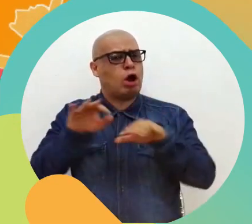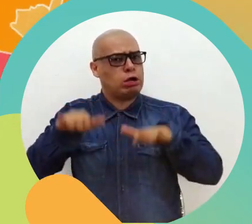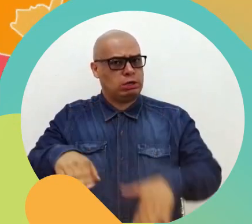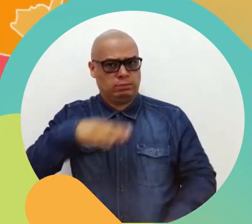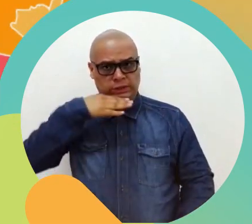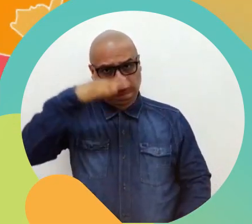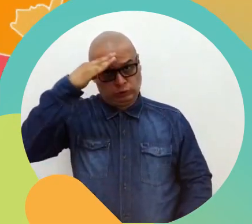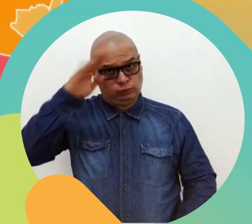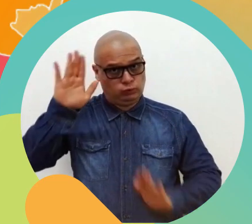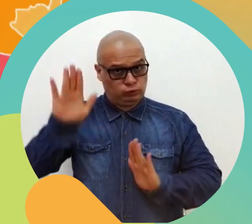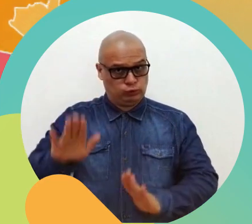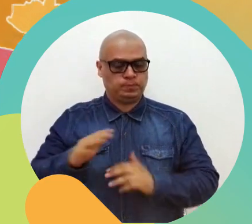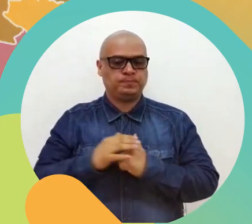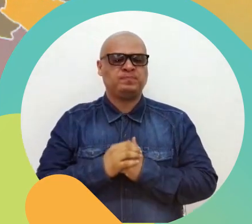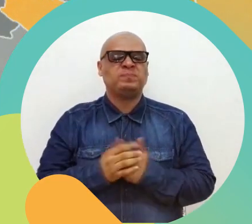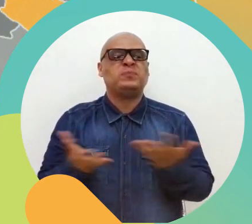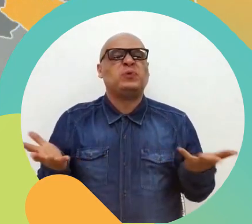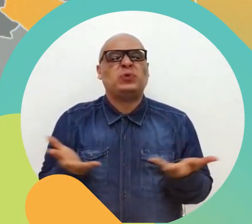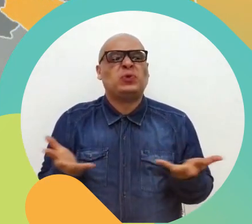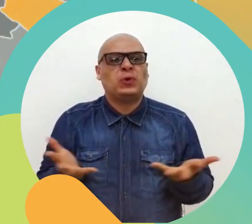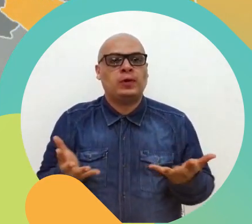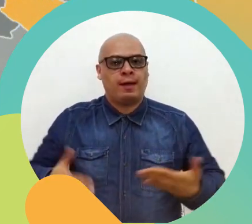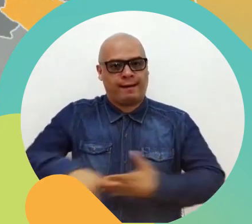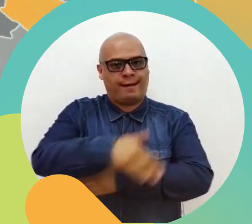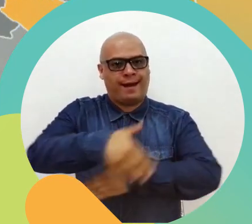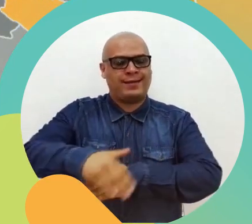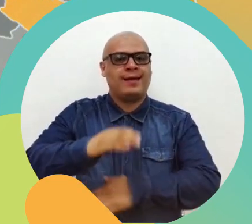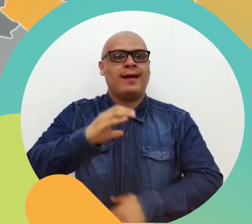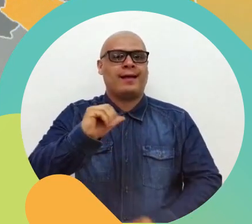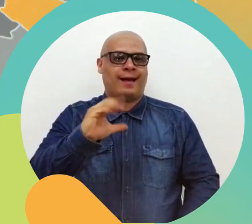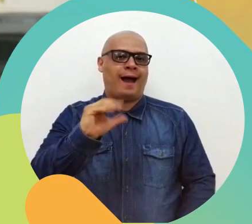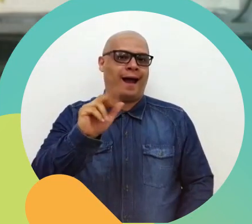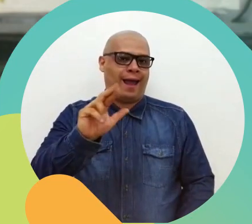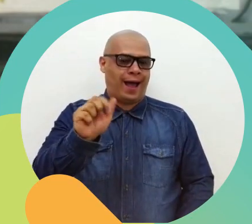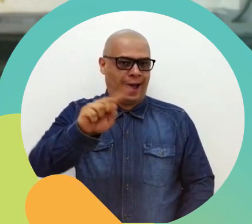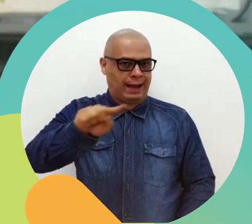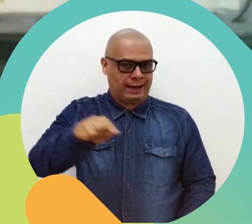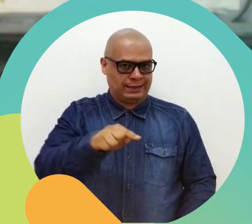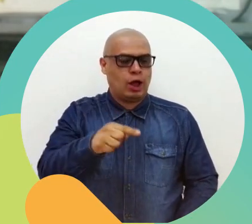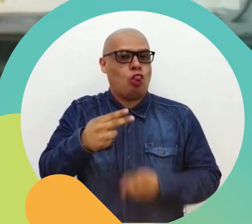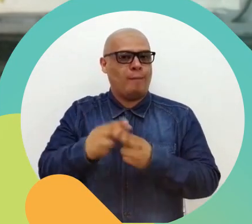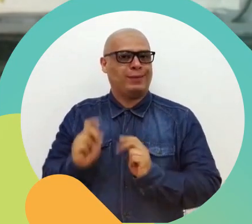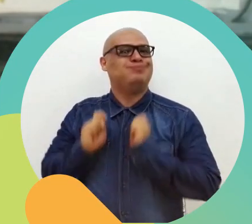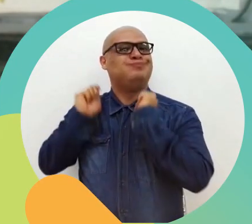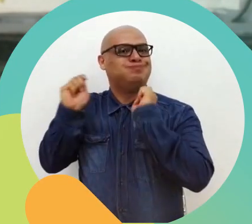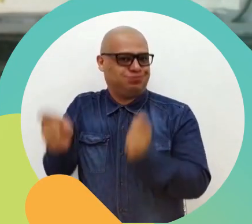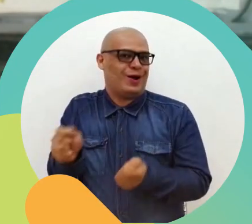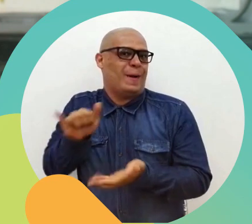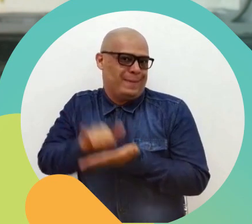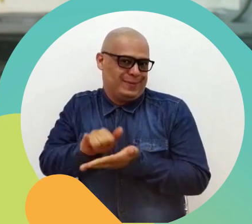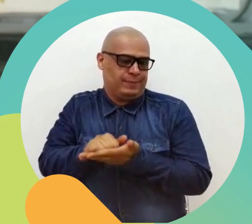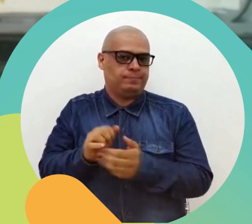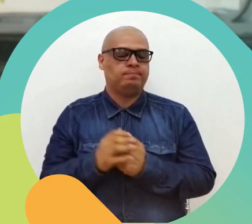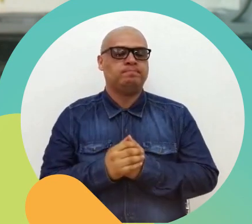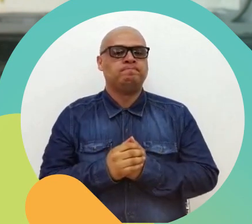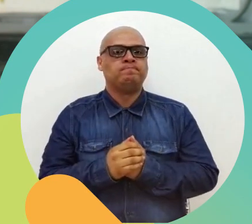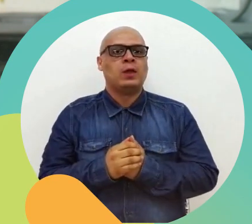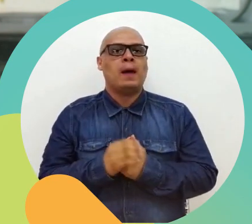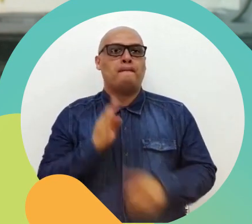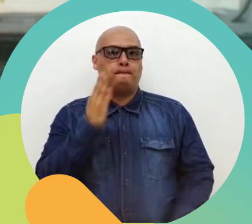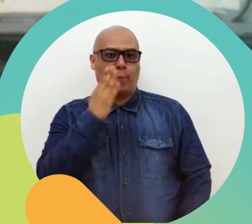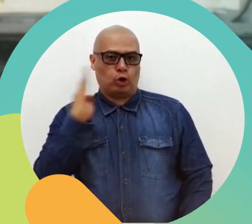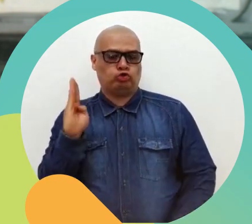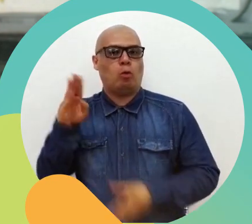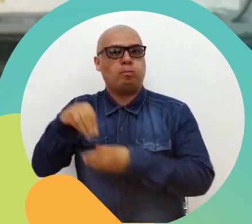de allí deriva su nombre. Pertenece al barrio Boston, aunque algunos lo ubican en el barrio Sucre de la ciudad de